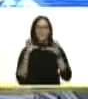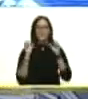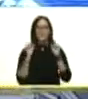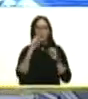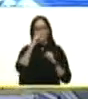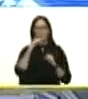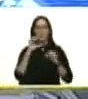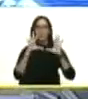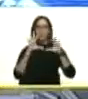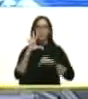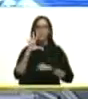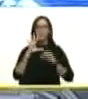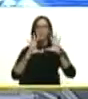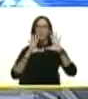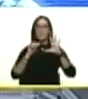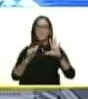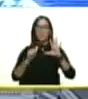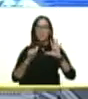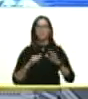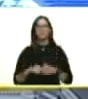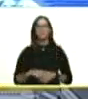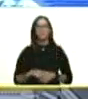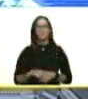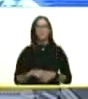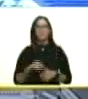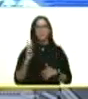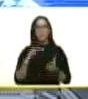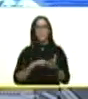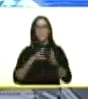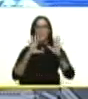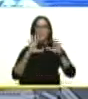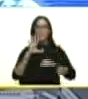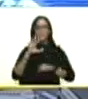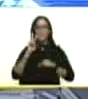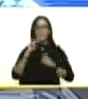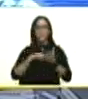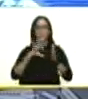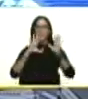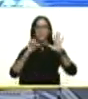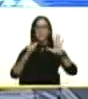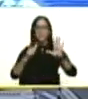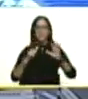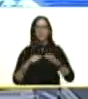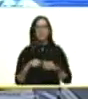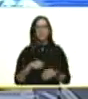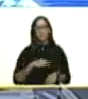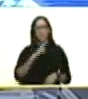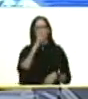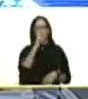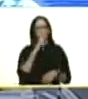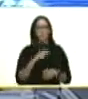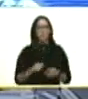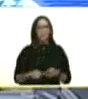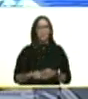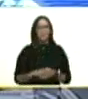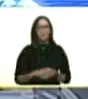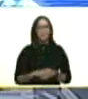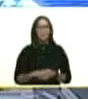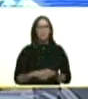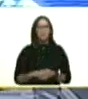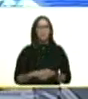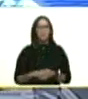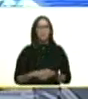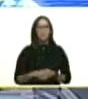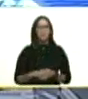dos mil quince y dieciséis bueno espantoso allá